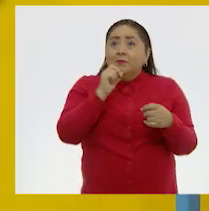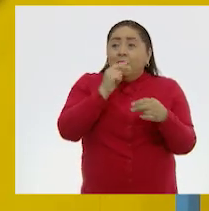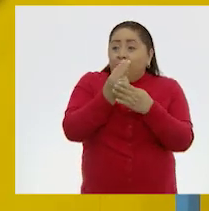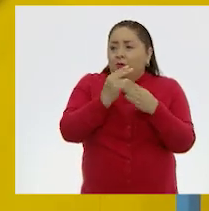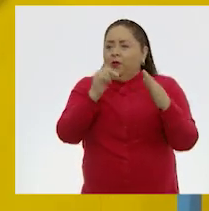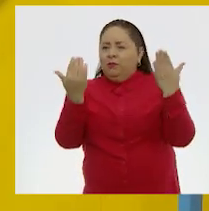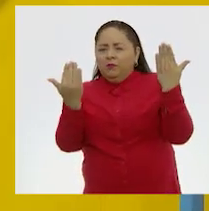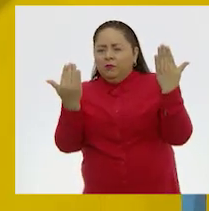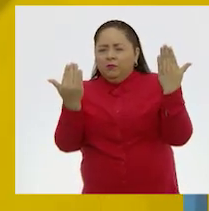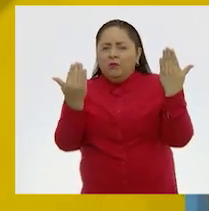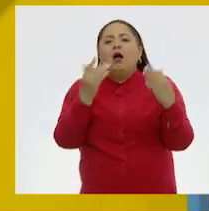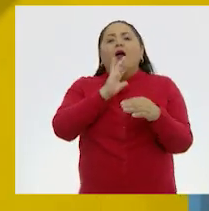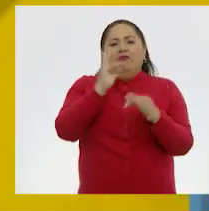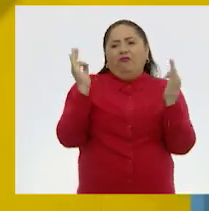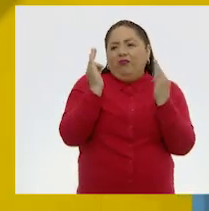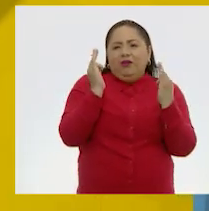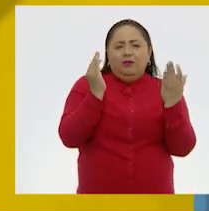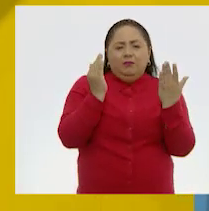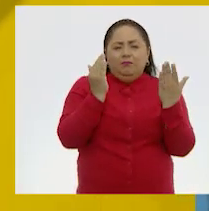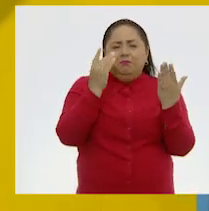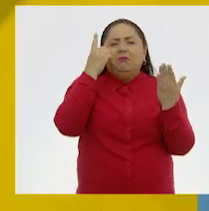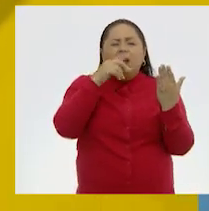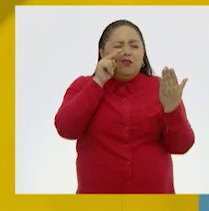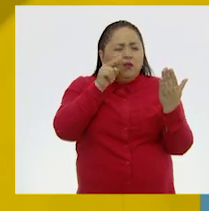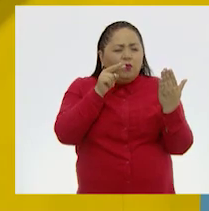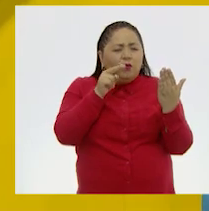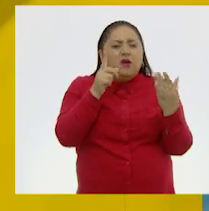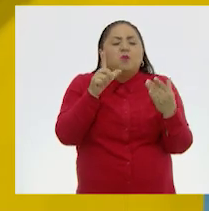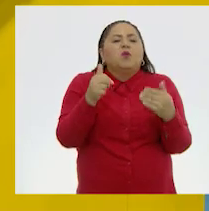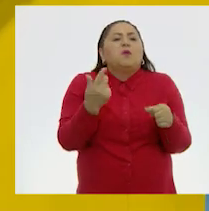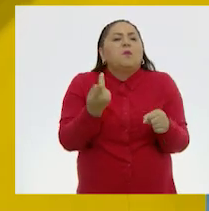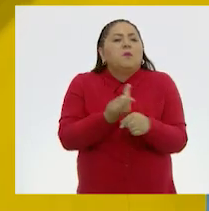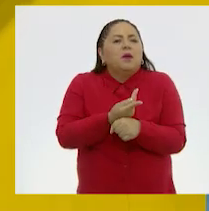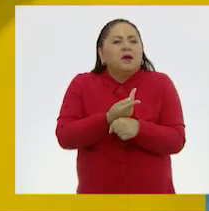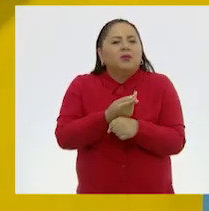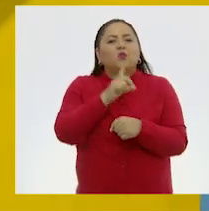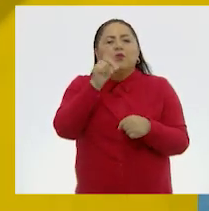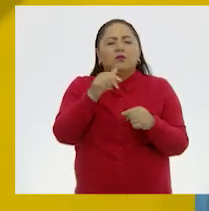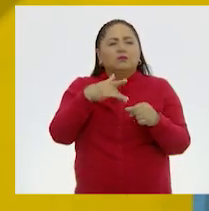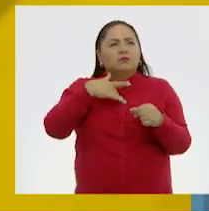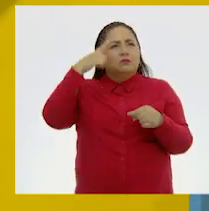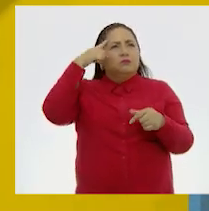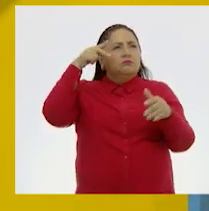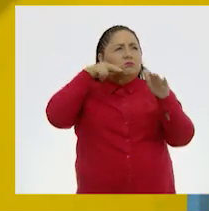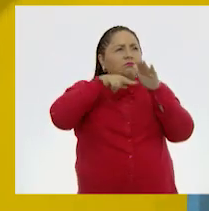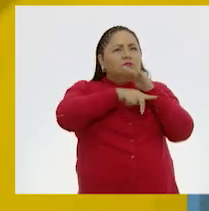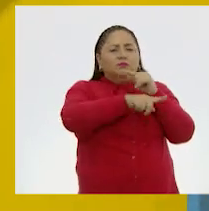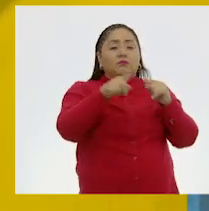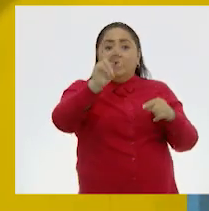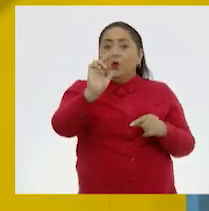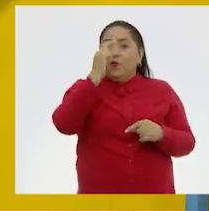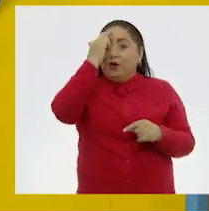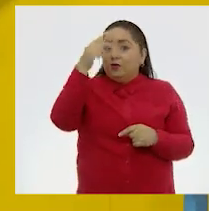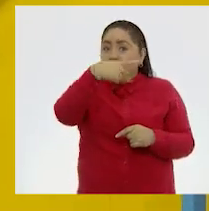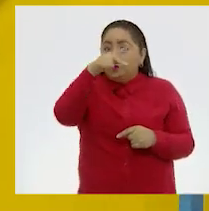dibujo con colores fríos, también para ver qué sucede, a dónde los transporta. Recuerden que su imaginación no